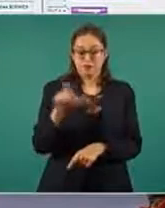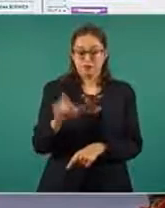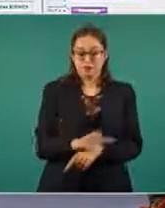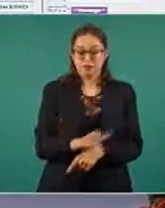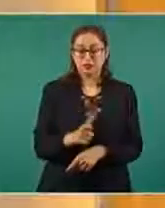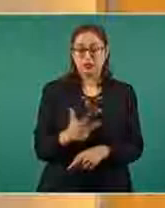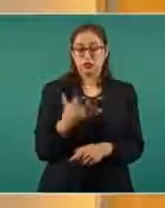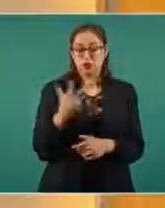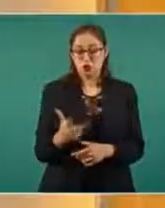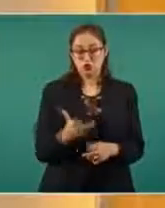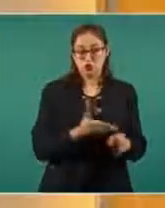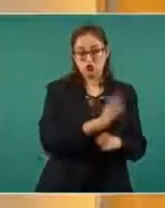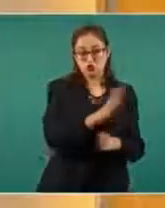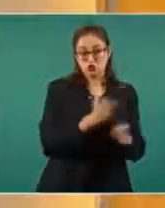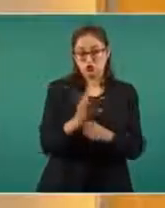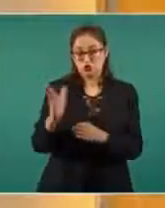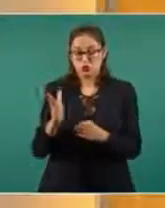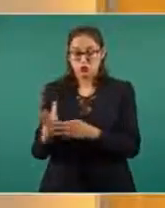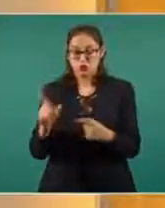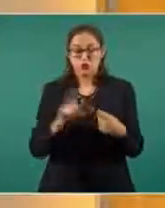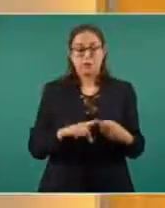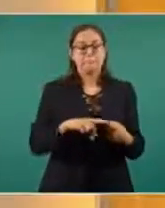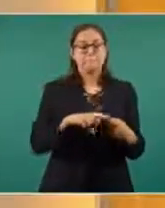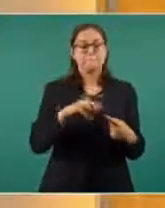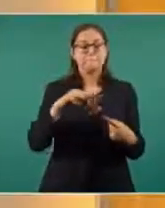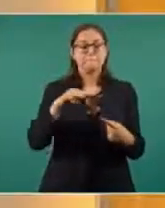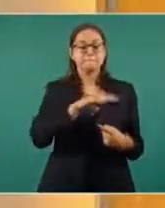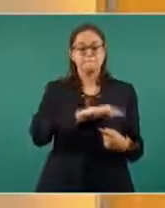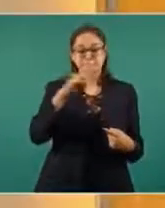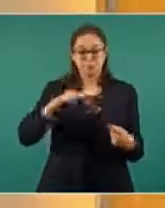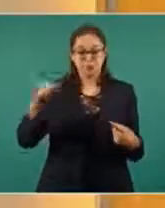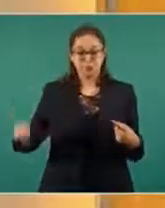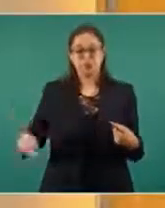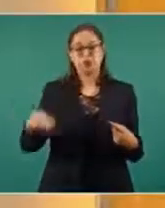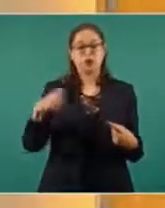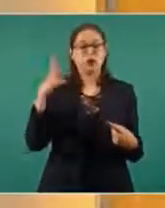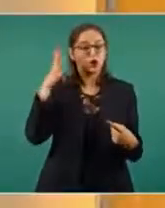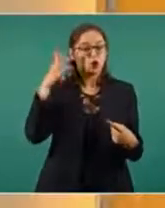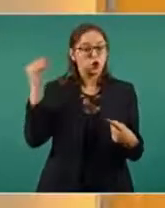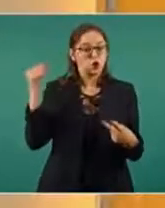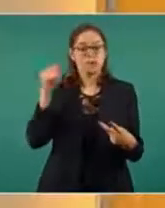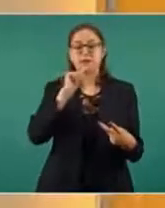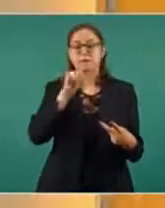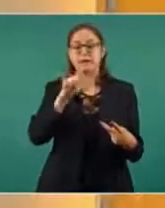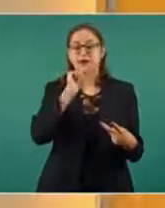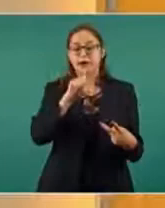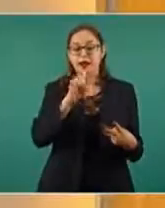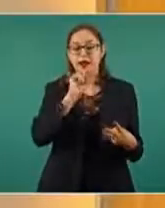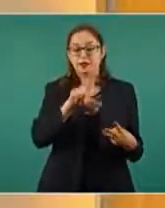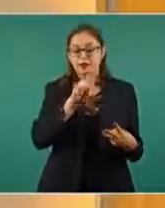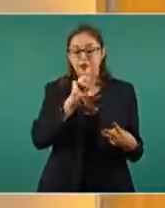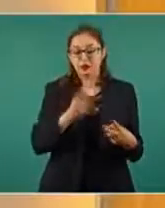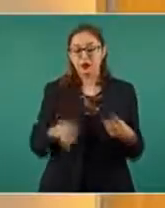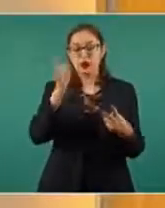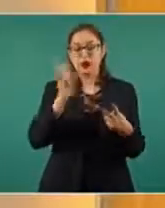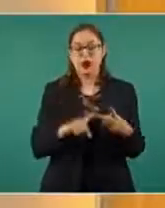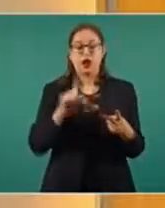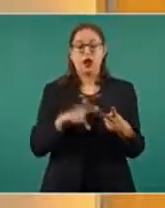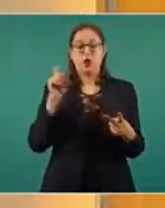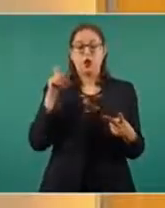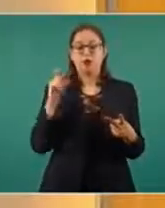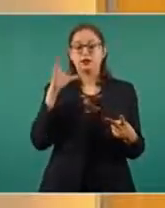estados. La ruta 1, Michoacán, Colima y Jalisco. La 2, Aguascalientes y Zacatecas.